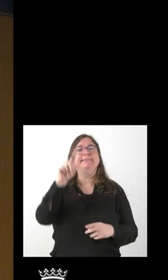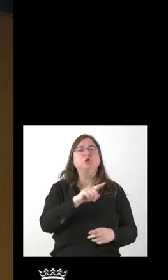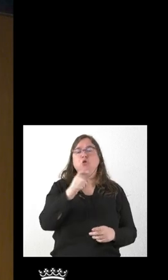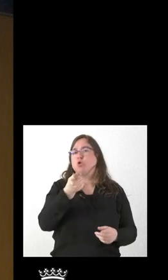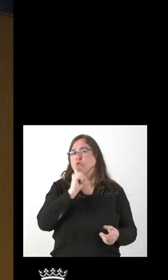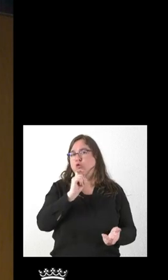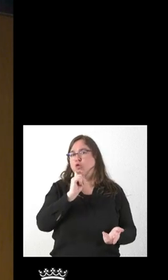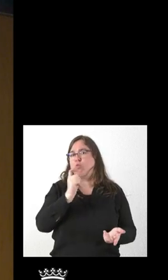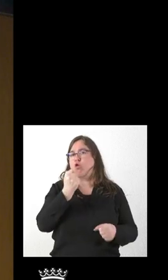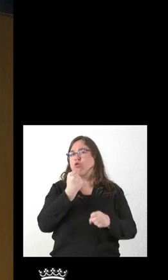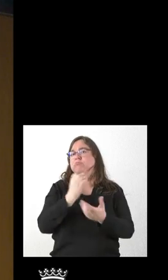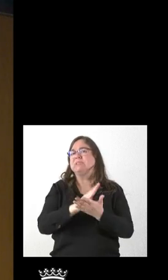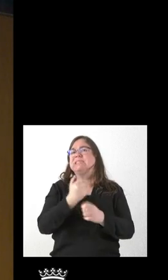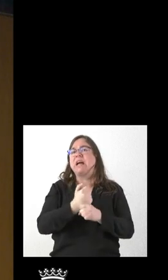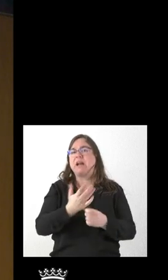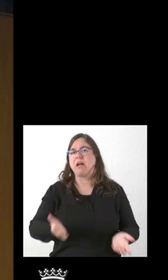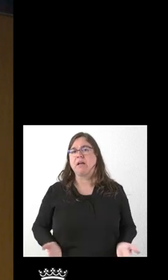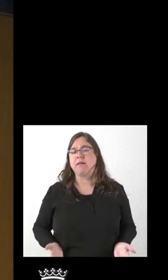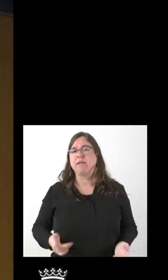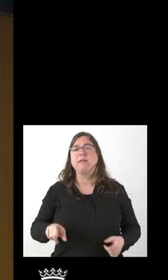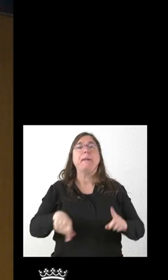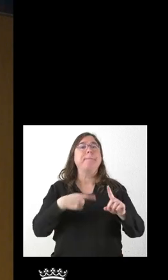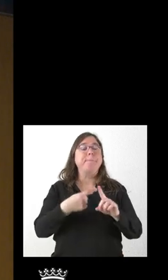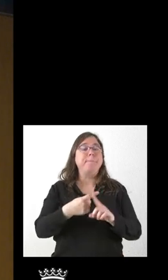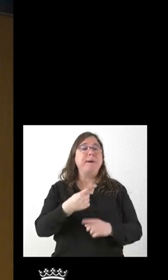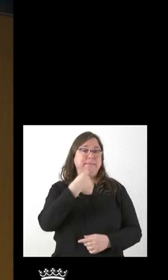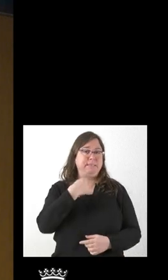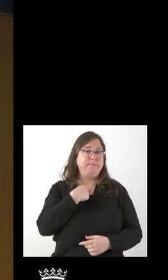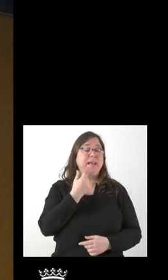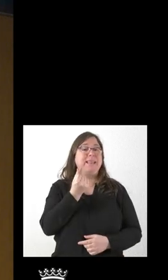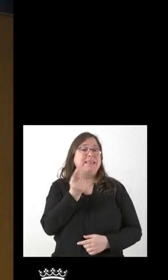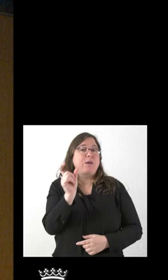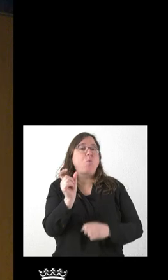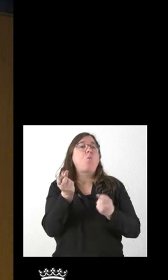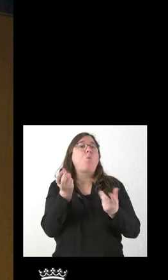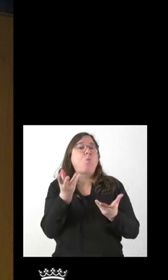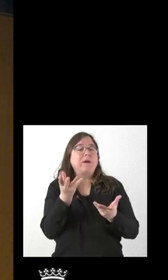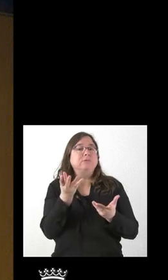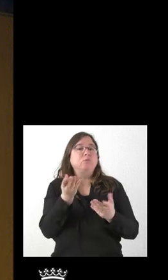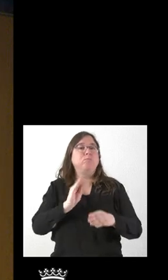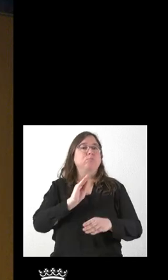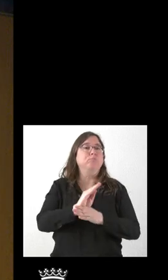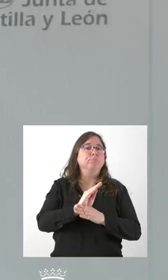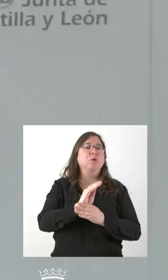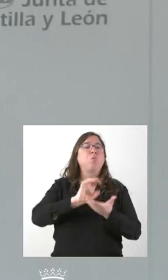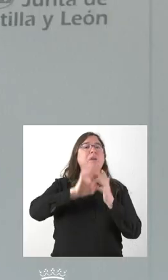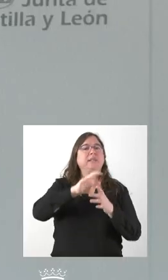Y si nos puede aclarar qué cantidad va a aportar la Junta de Castilla y León y si va a dar para todo el año de actividad.